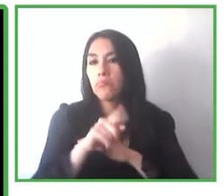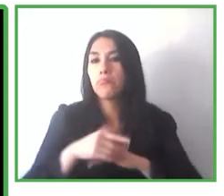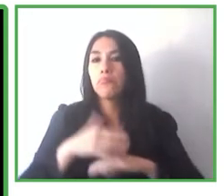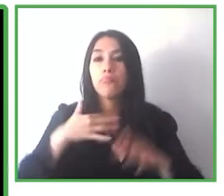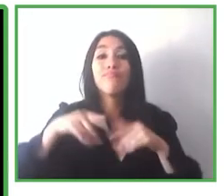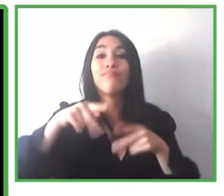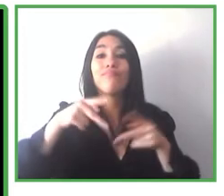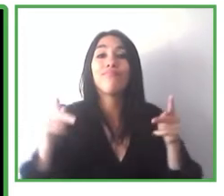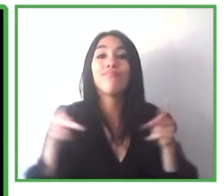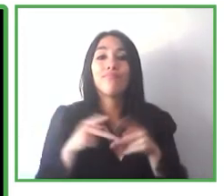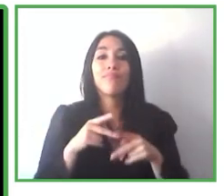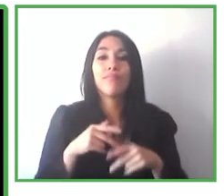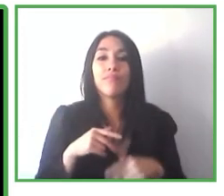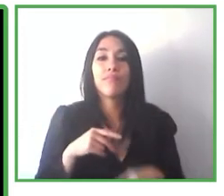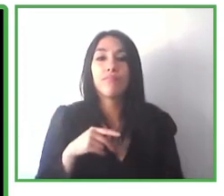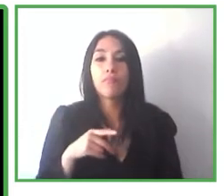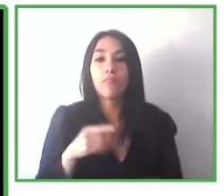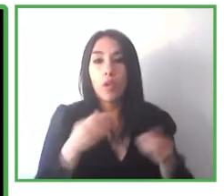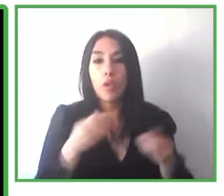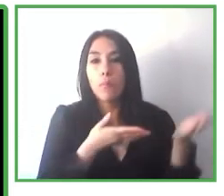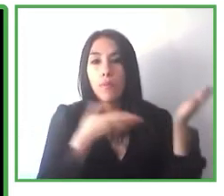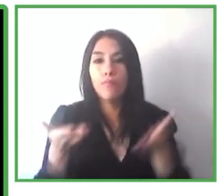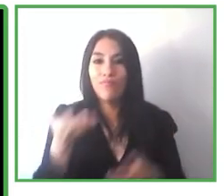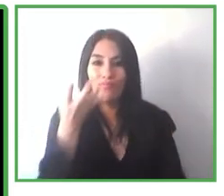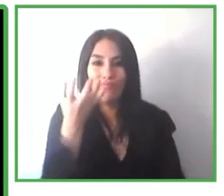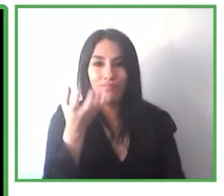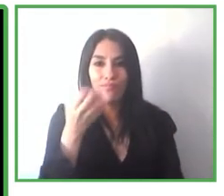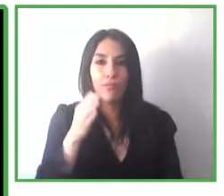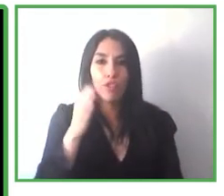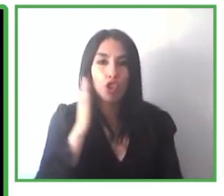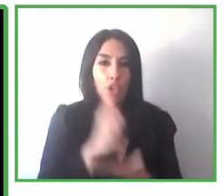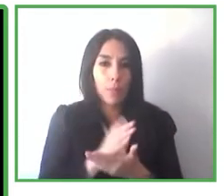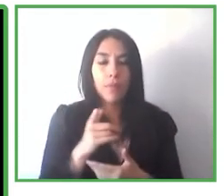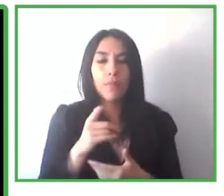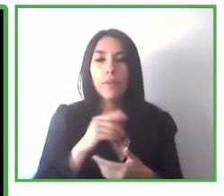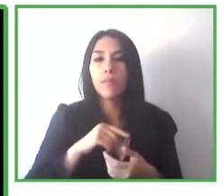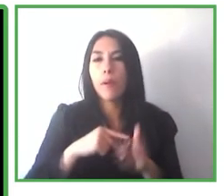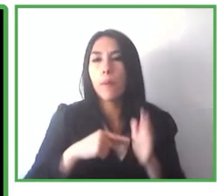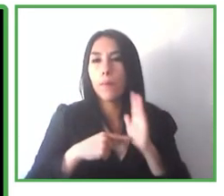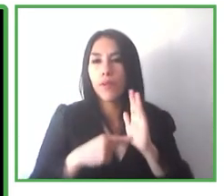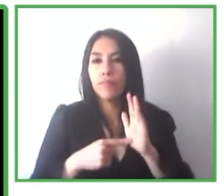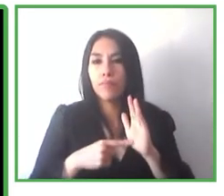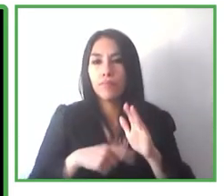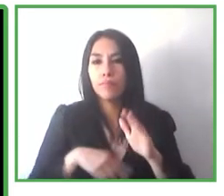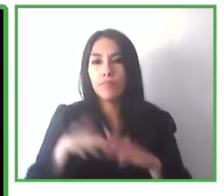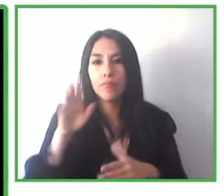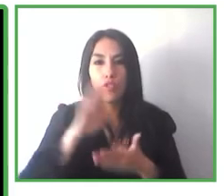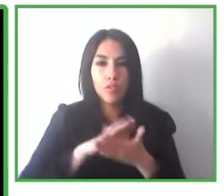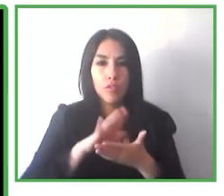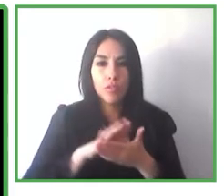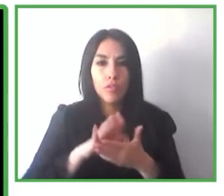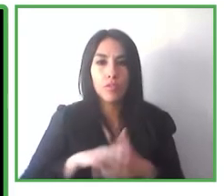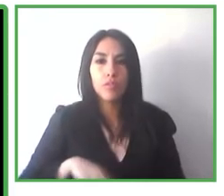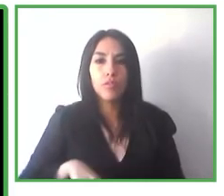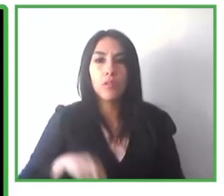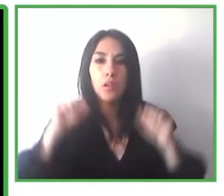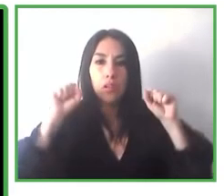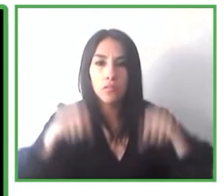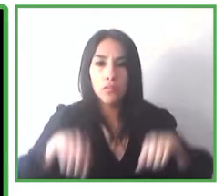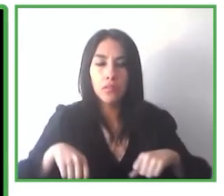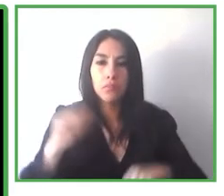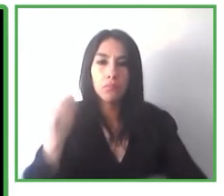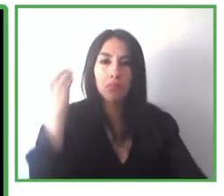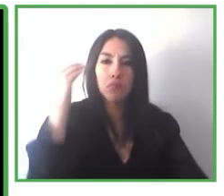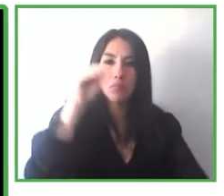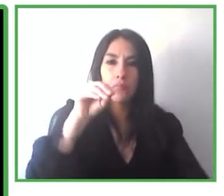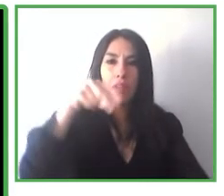ofrecemos el kit gratuito para que cualquier colegio o asociación pueda implementar Navilens sin ningún coste y me despido de vosotros enseñaros el proyecto que